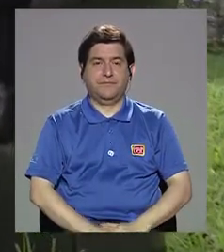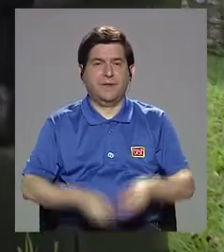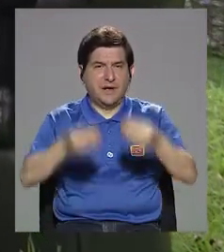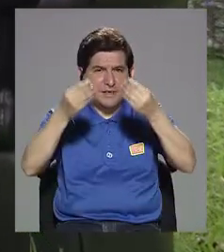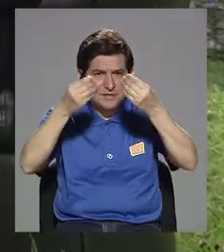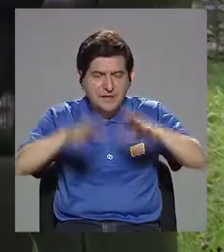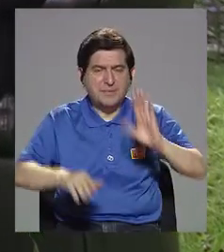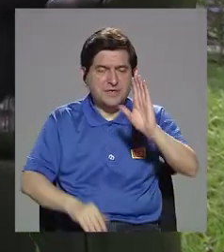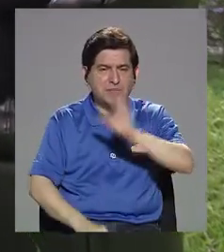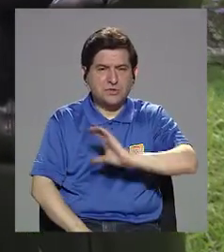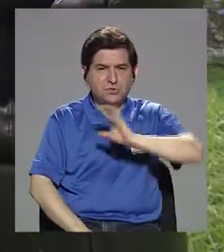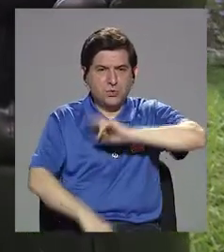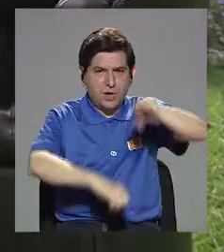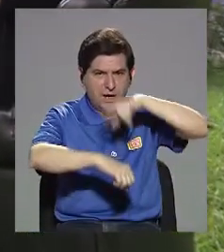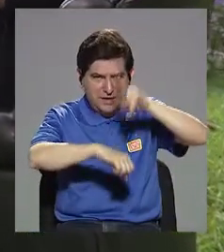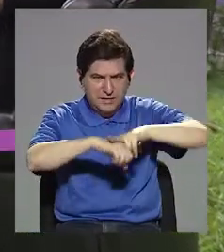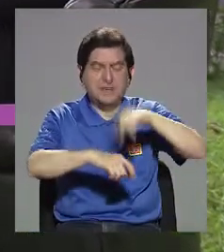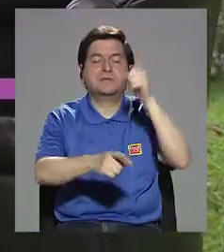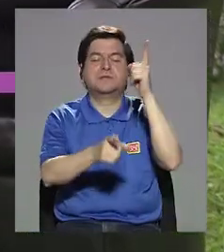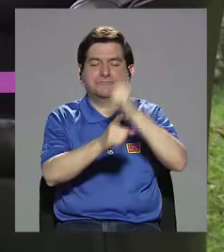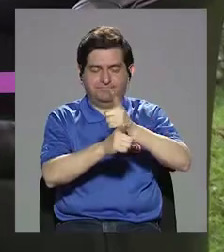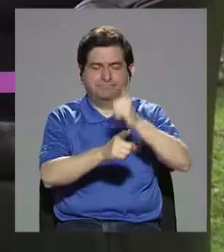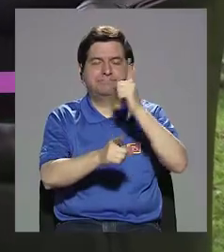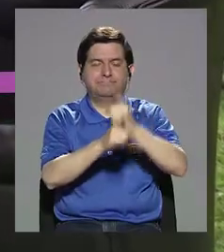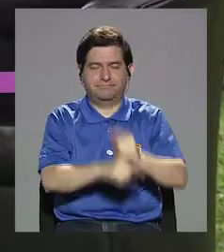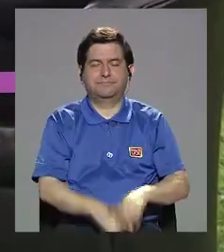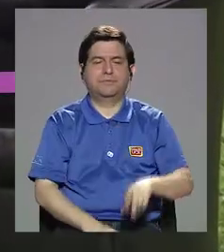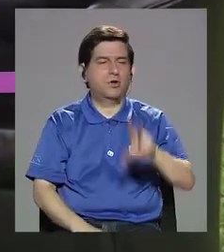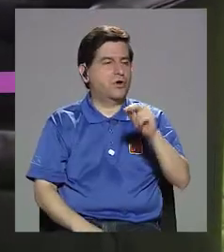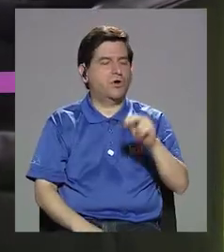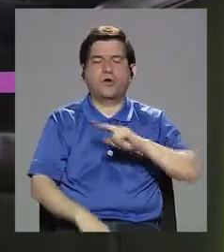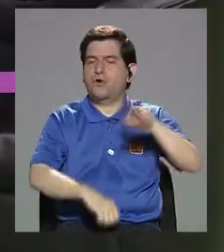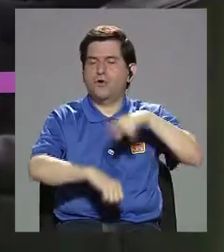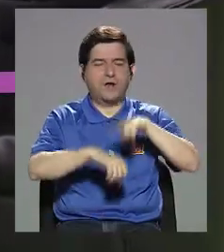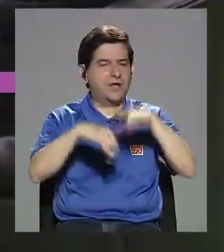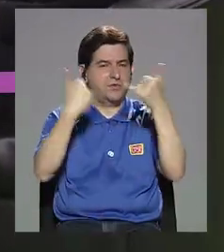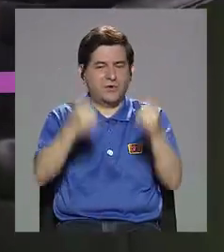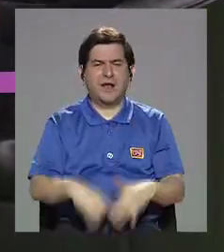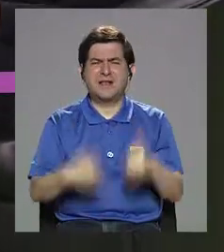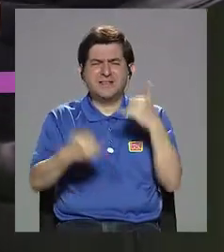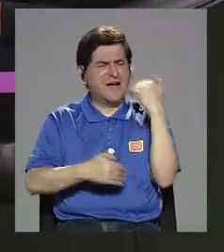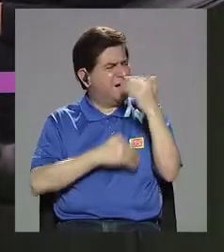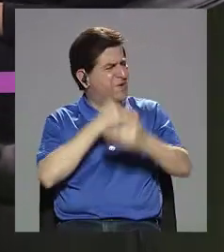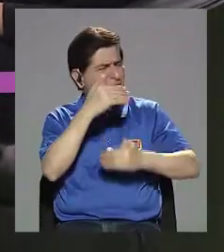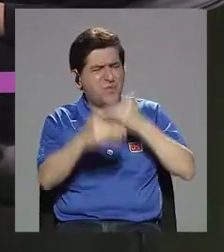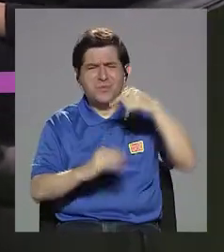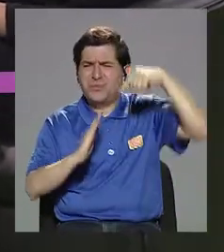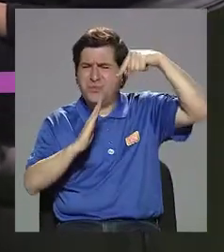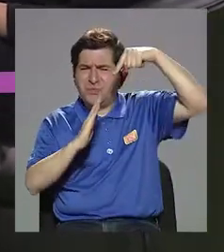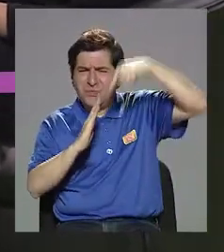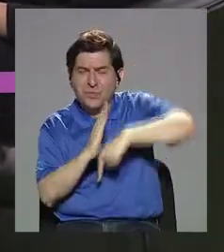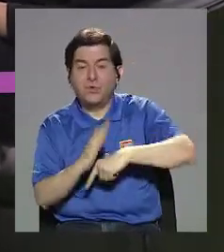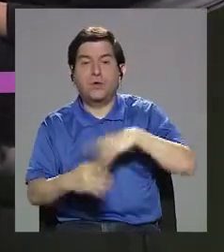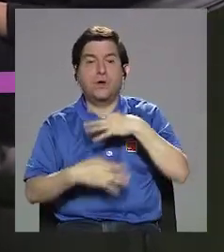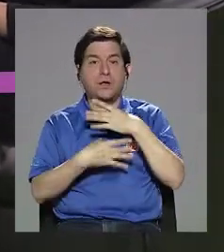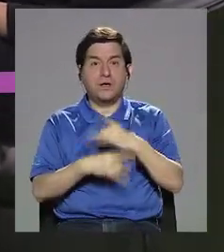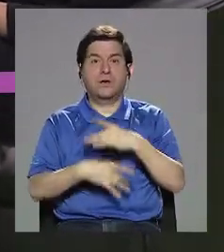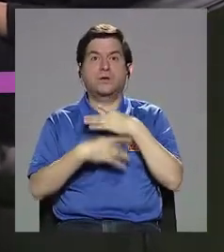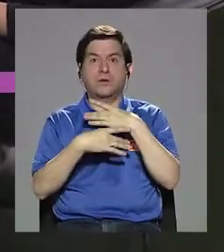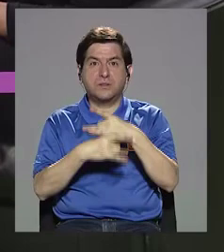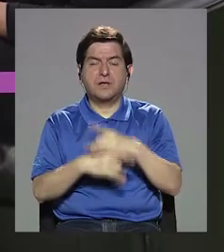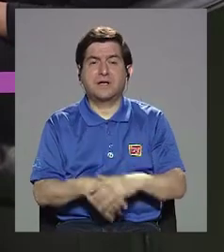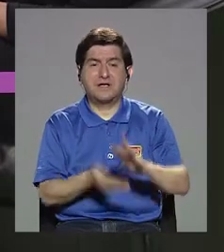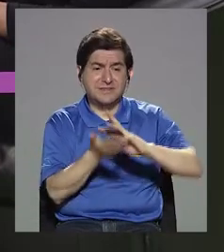Están perdiendo como su naturalidad. Exacto, no son naturales, están altamente procesados y lo que es